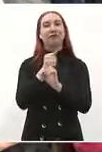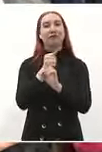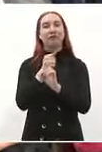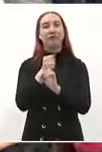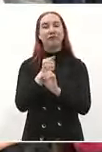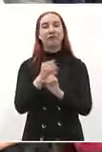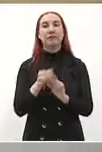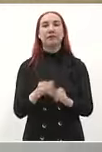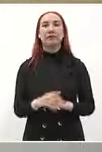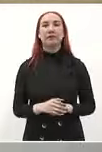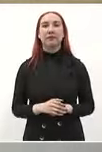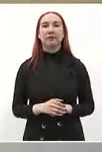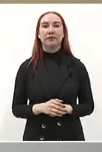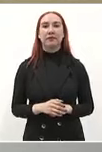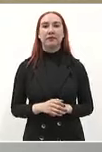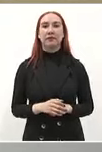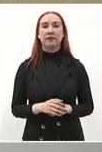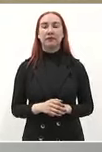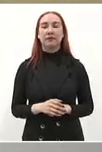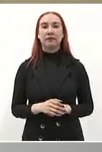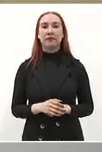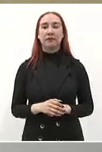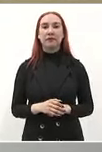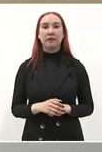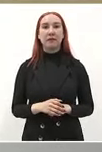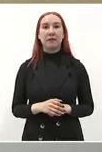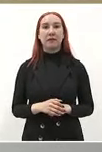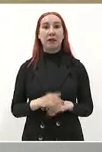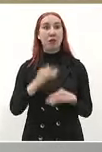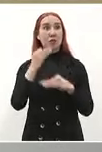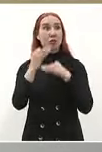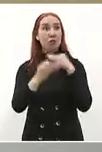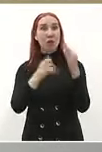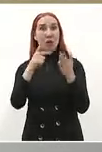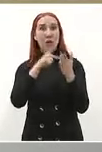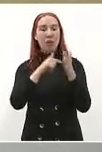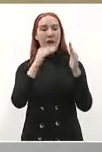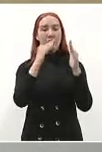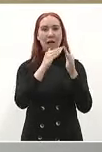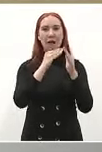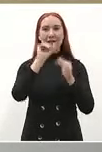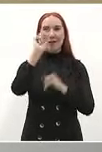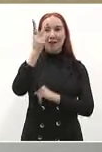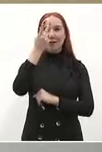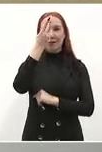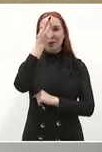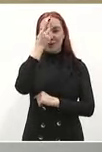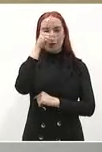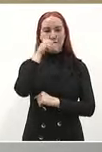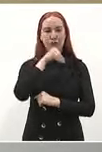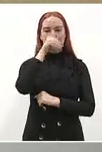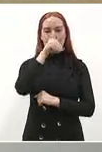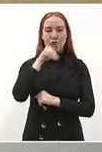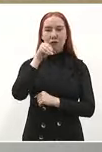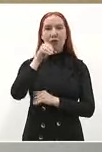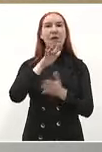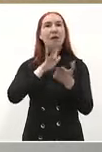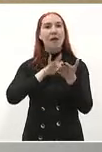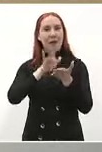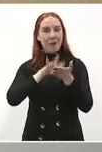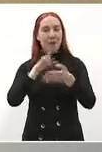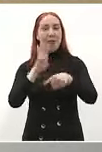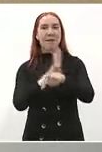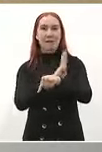que a todos los hogares en San Luis llega cuando menos un programa de bienestar